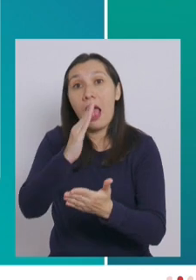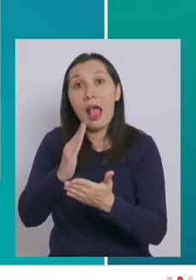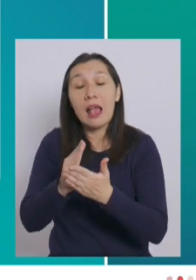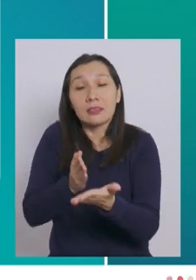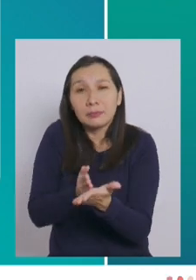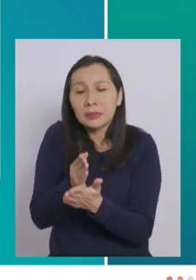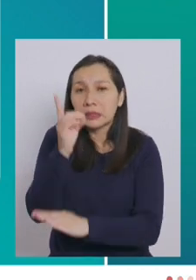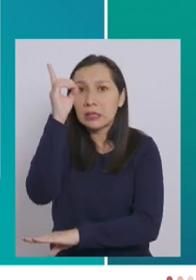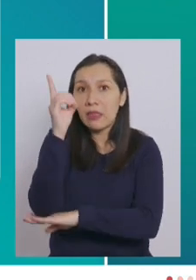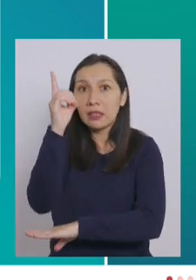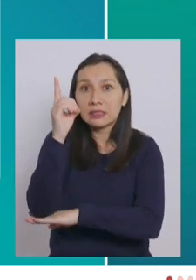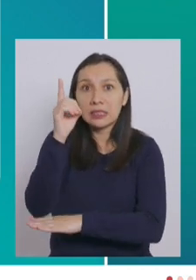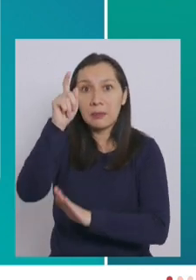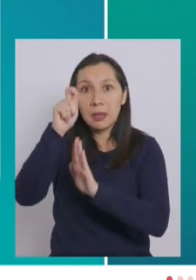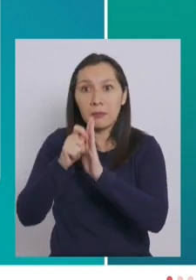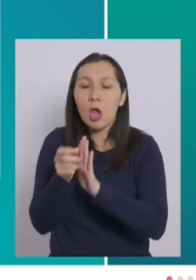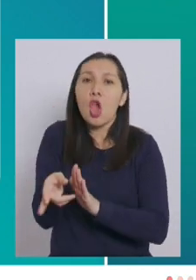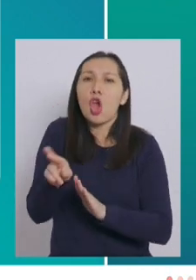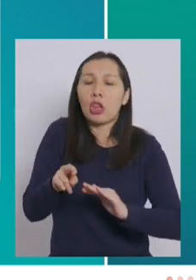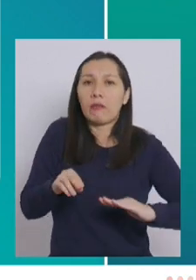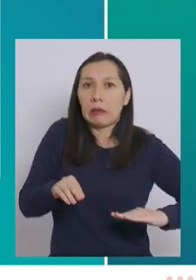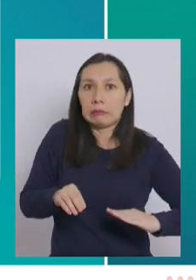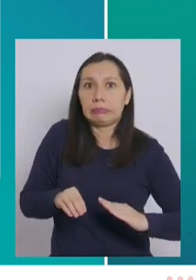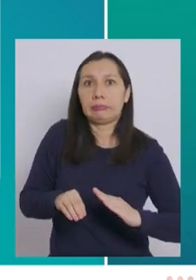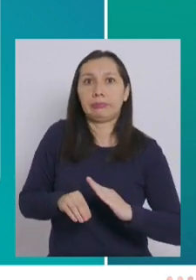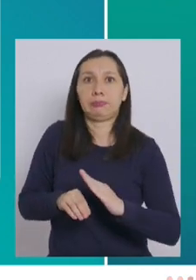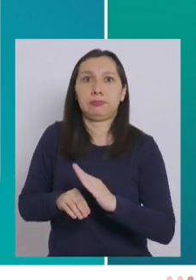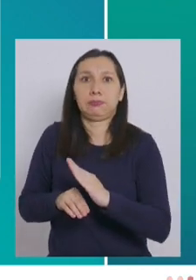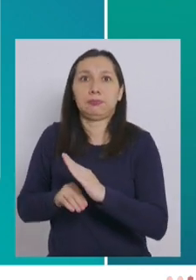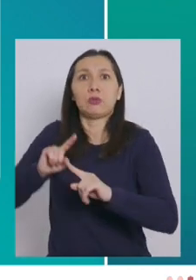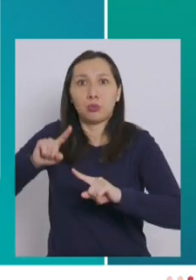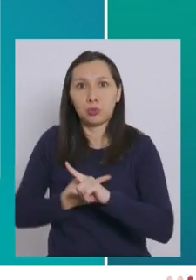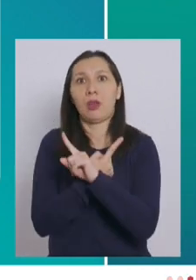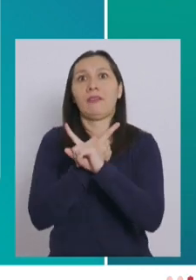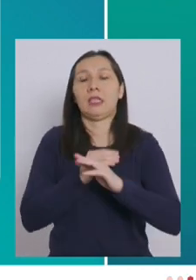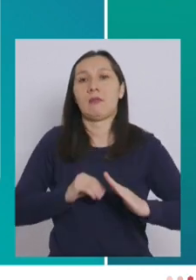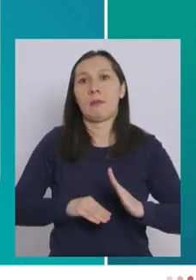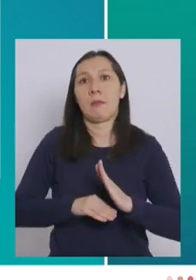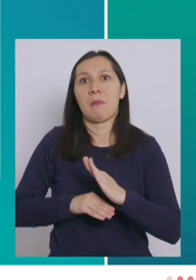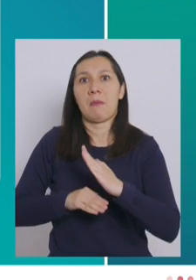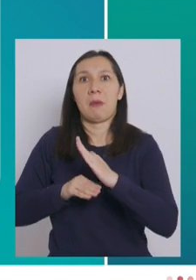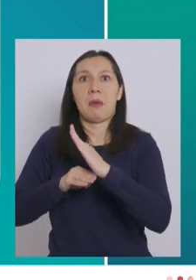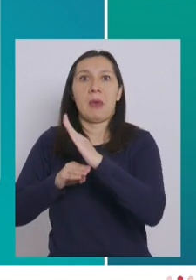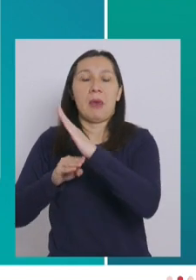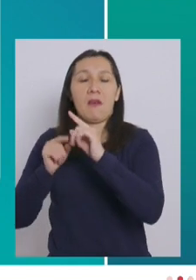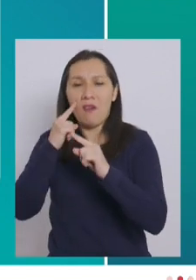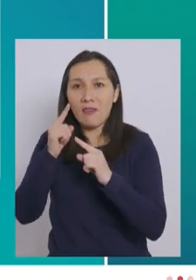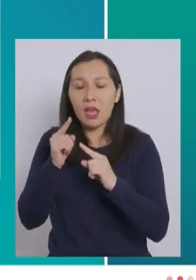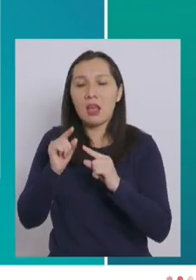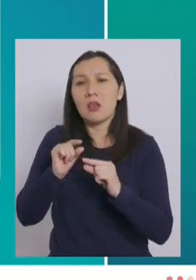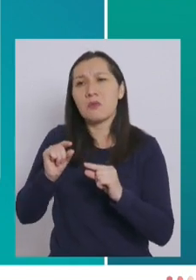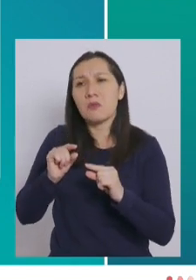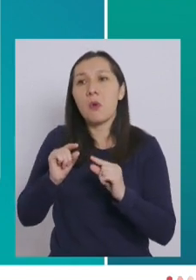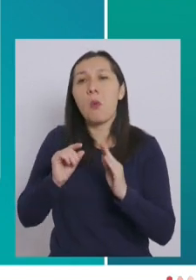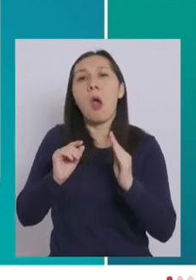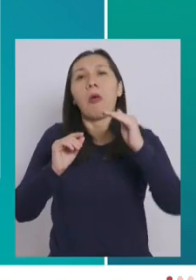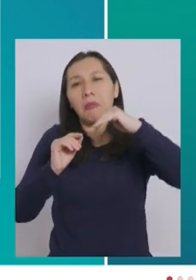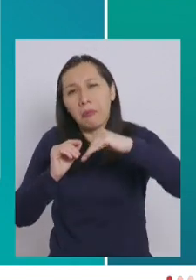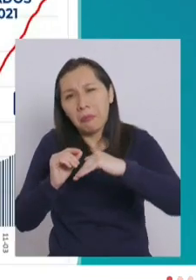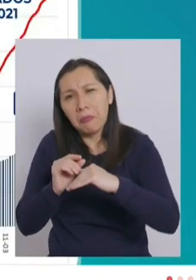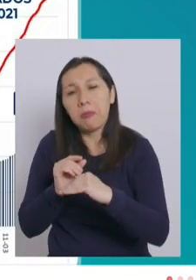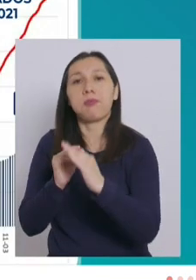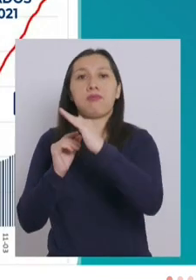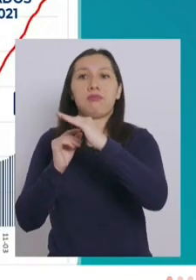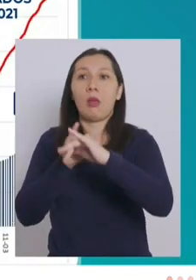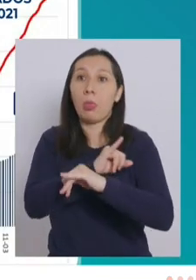de diciembre en que vuelve a tomar una pendiente ascendente. Tenemos una pequeña joroba ahí